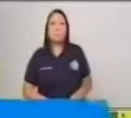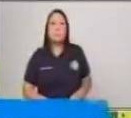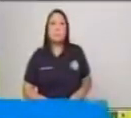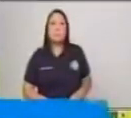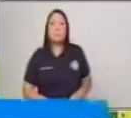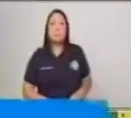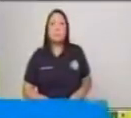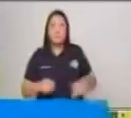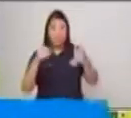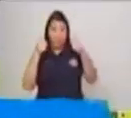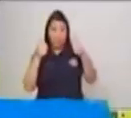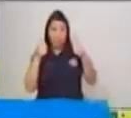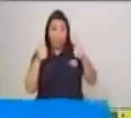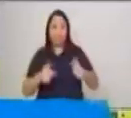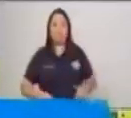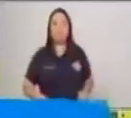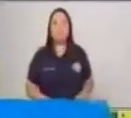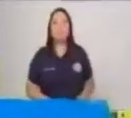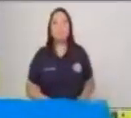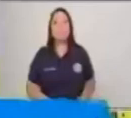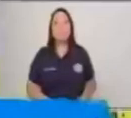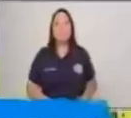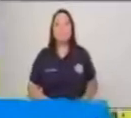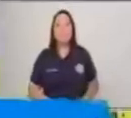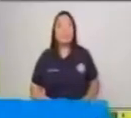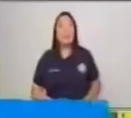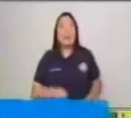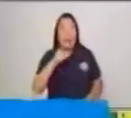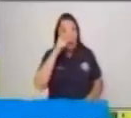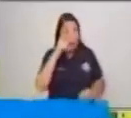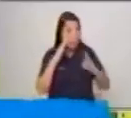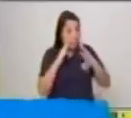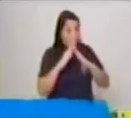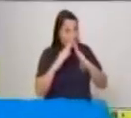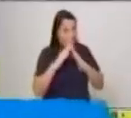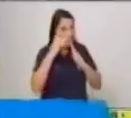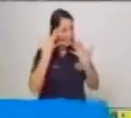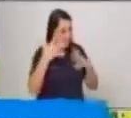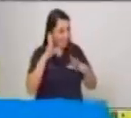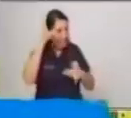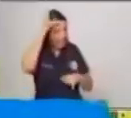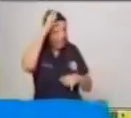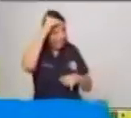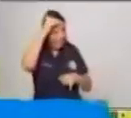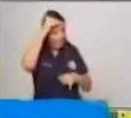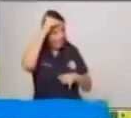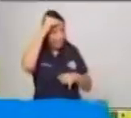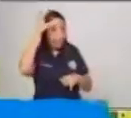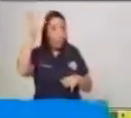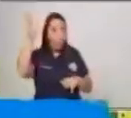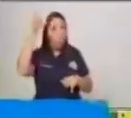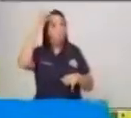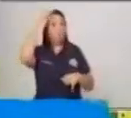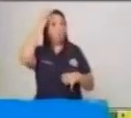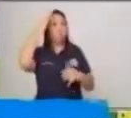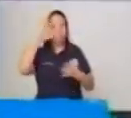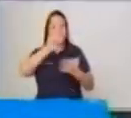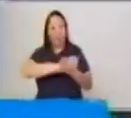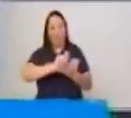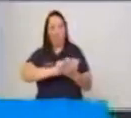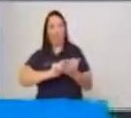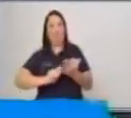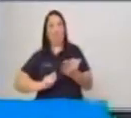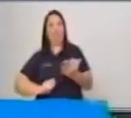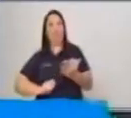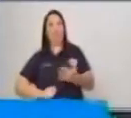Muy bien. Perfecto. Espero que en casa hayan tomado nota para que podamos trabajar.